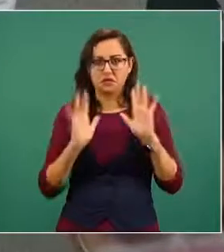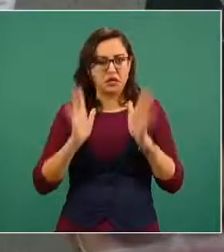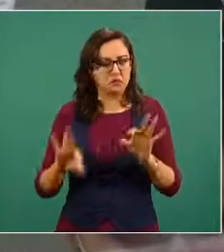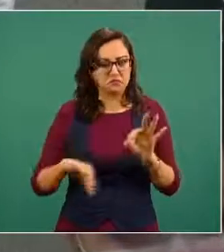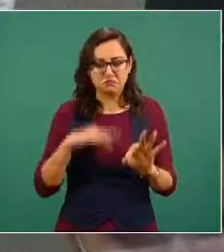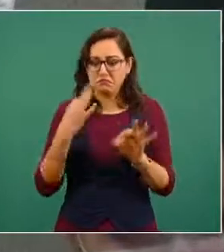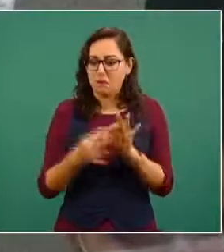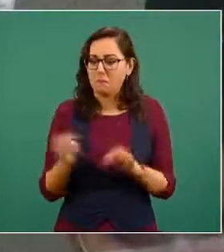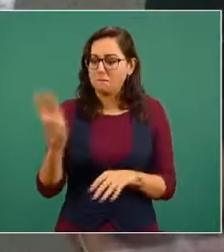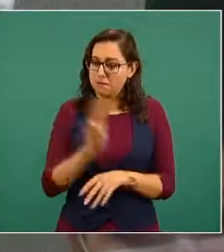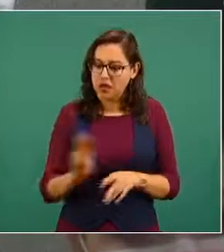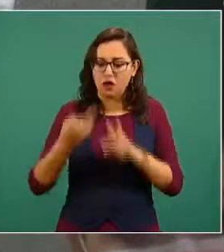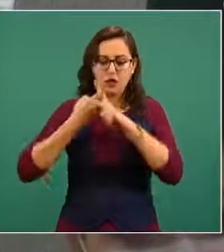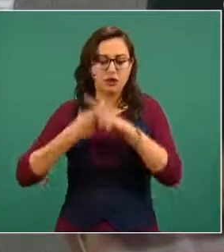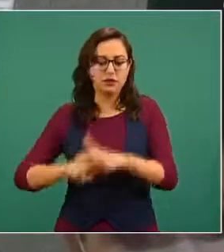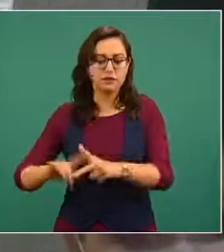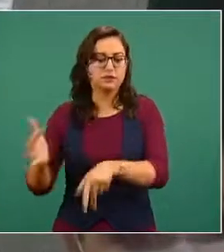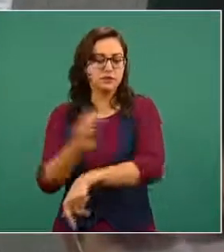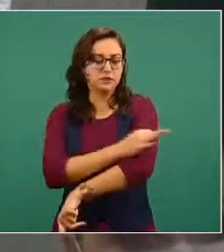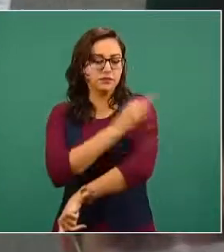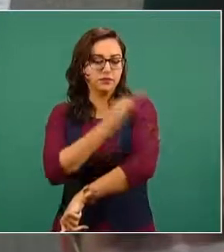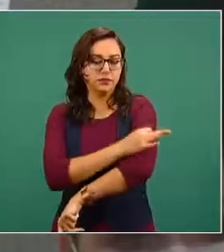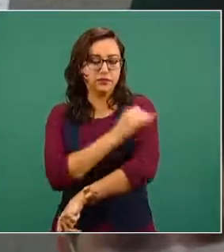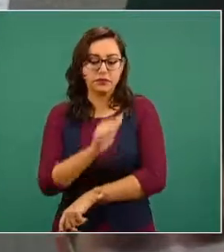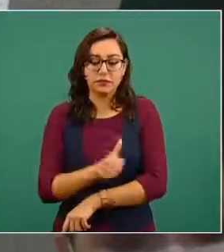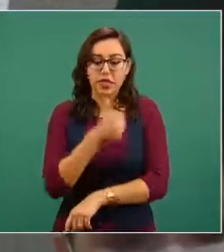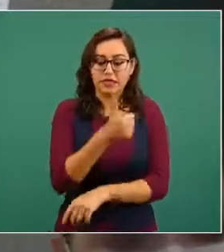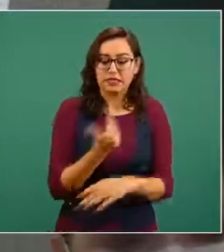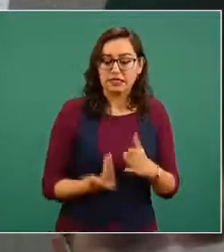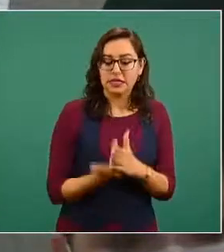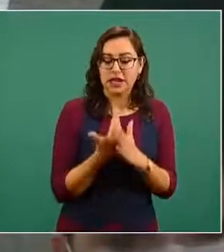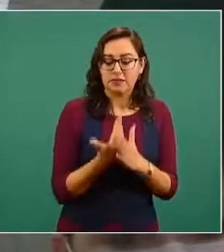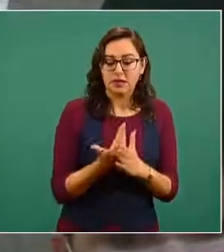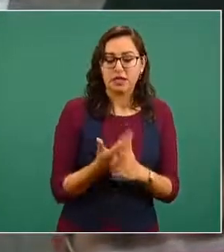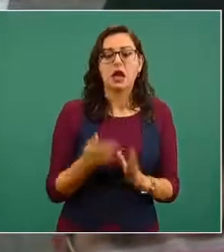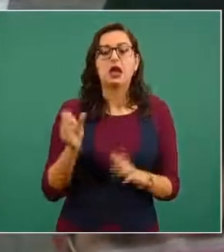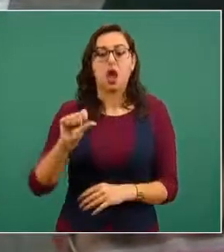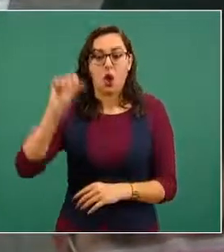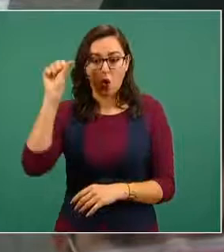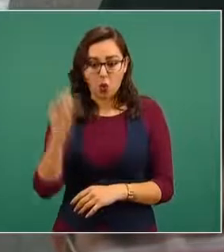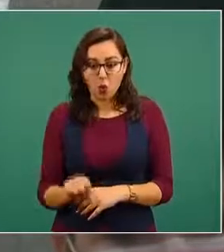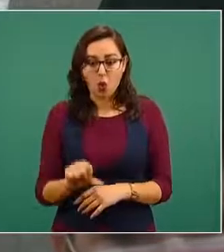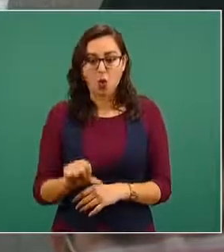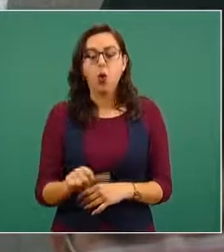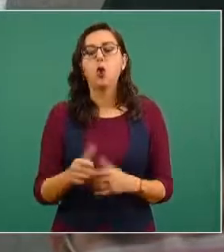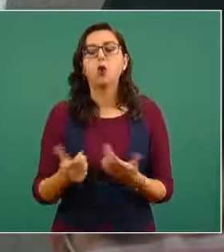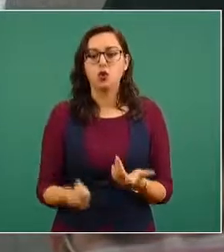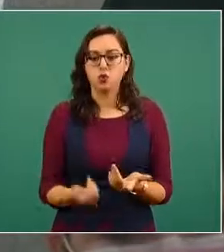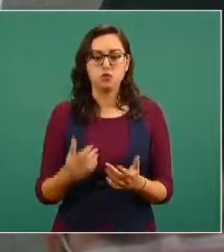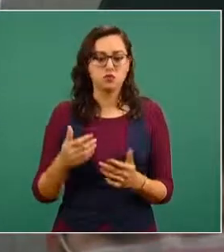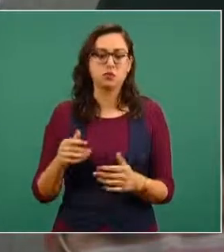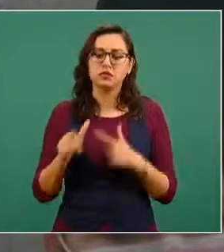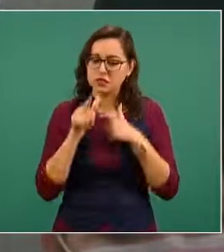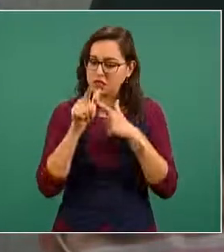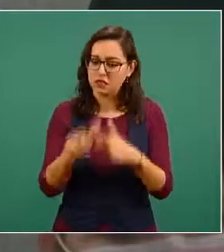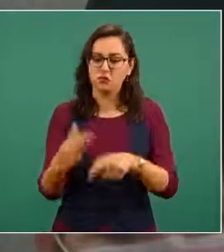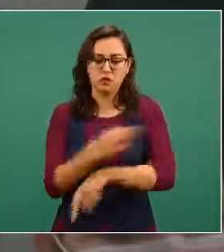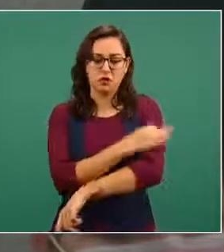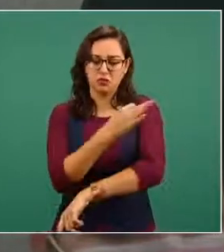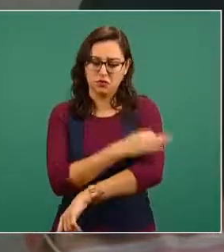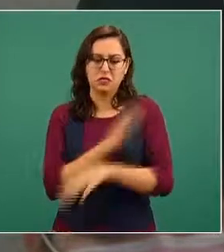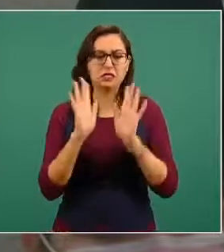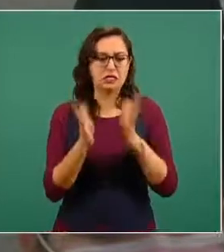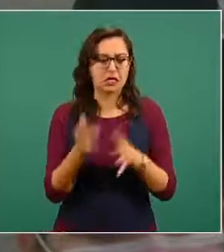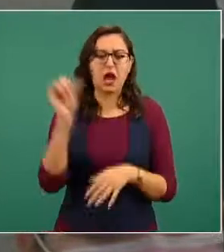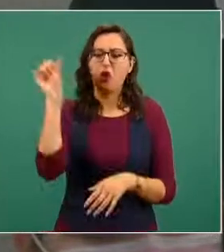empezamos con esta jornada desde las seis de la mañana y el día de hoy estamos pensando terminar. Y yo nada más agradecer la